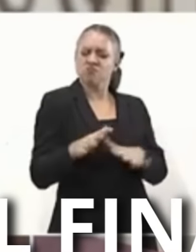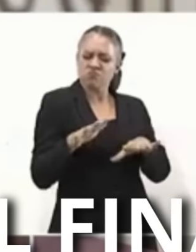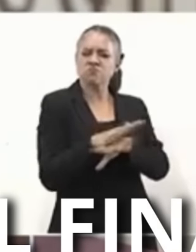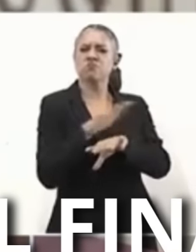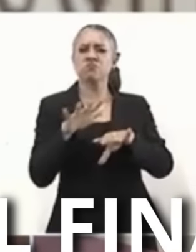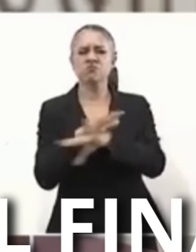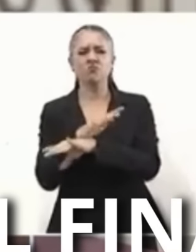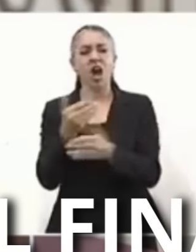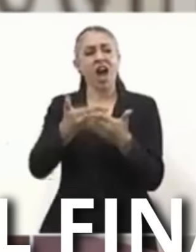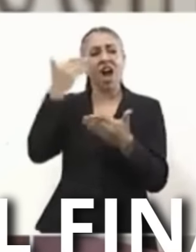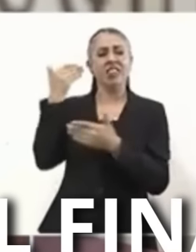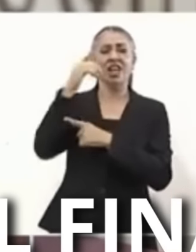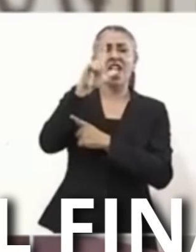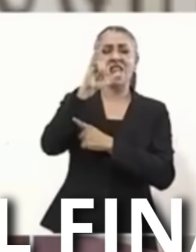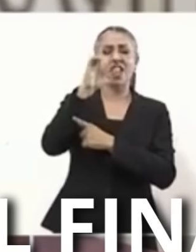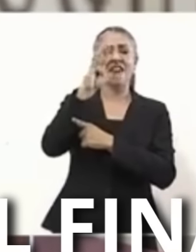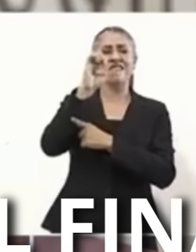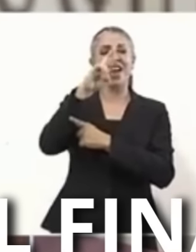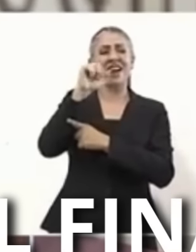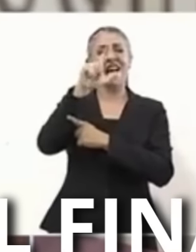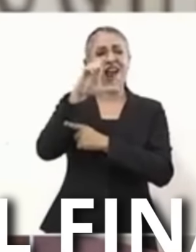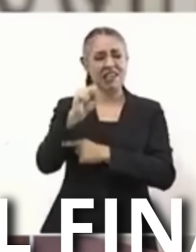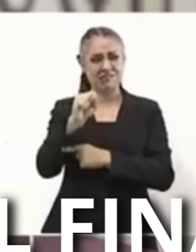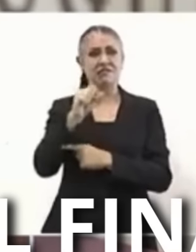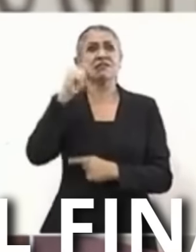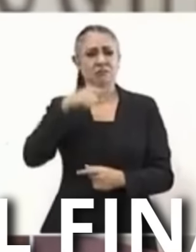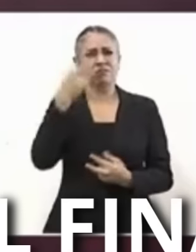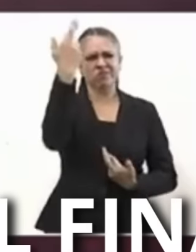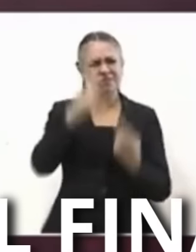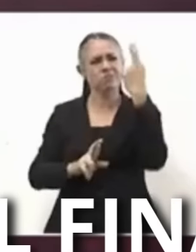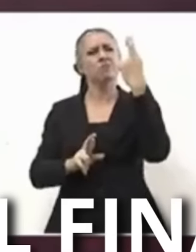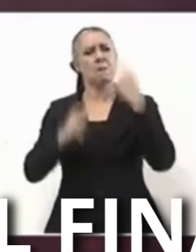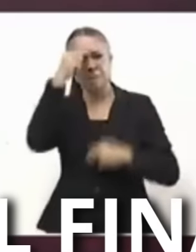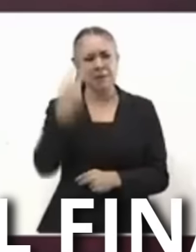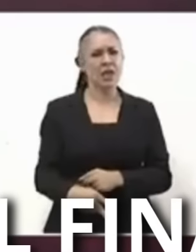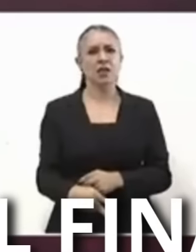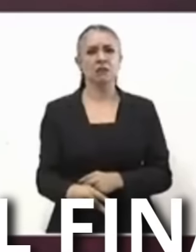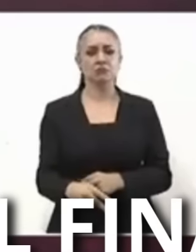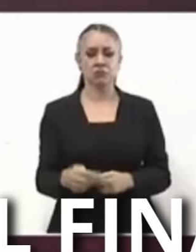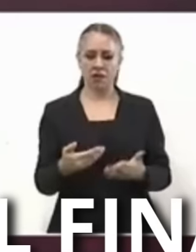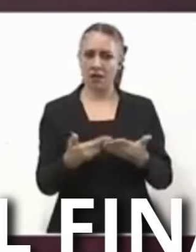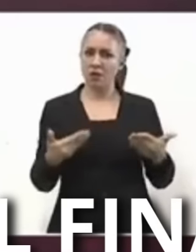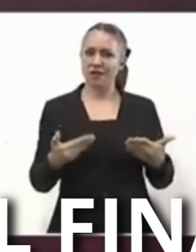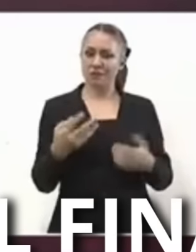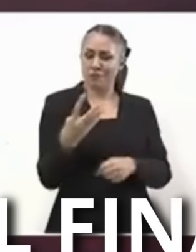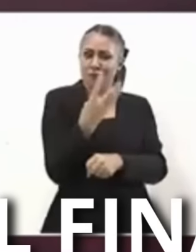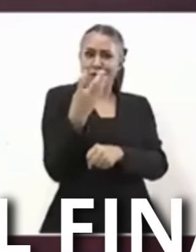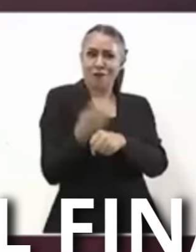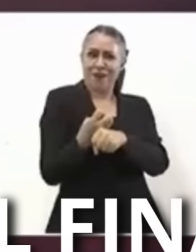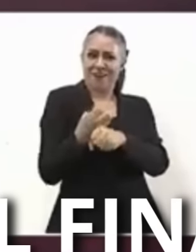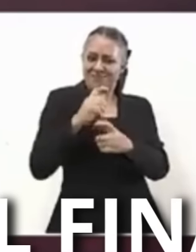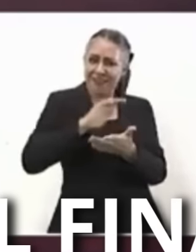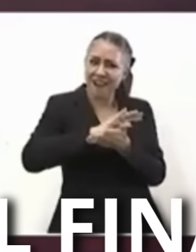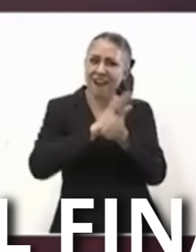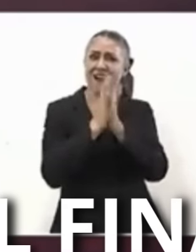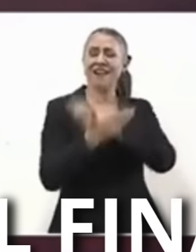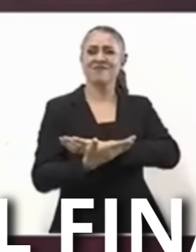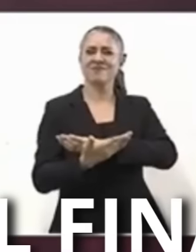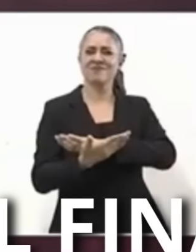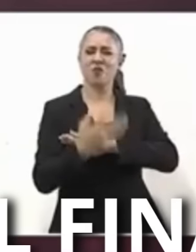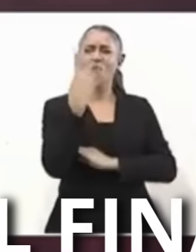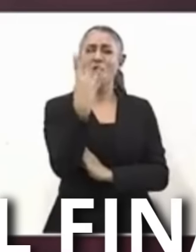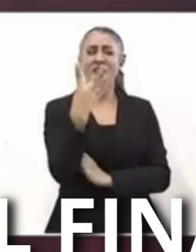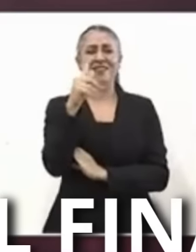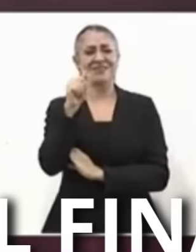liberales mexicanos Y la revolución mexicana Y la cuarta transformación Que tiene bases Que tiene historia Que tiene